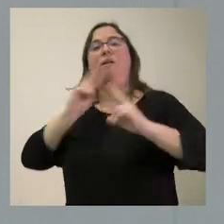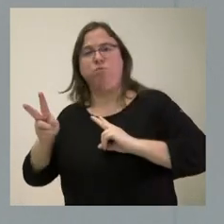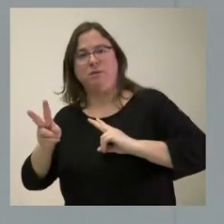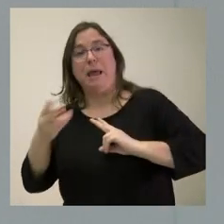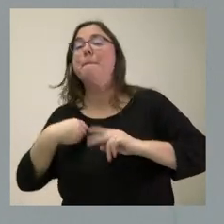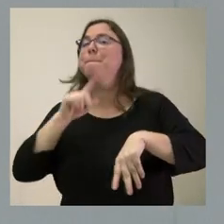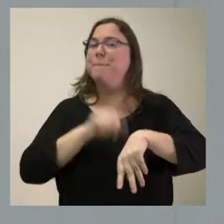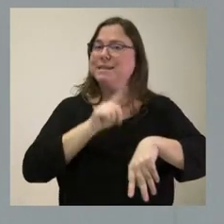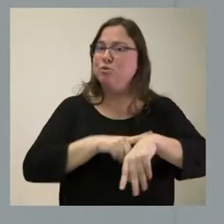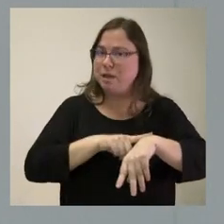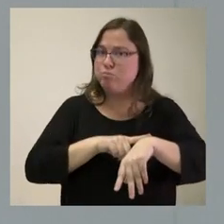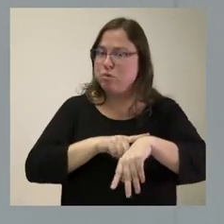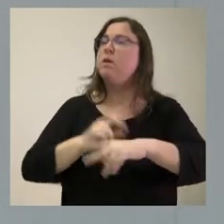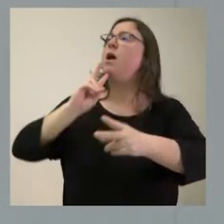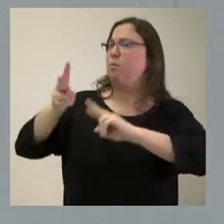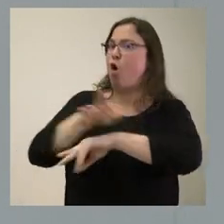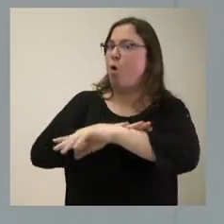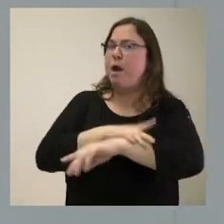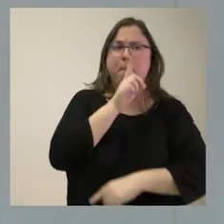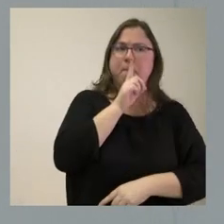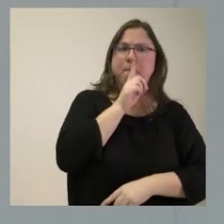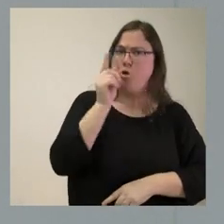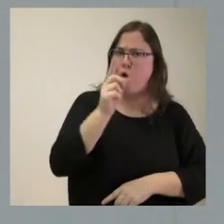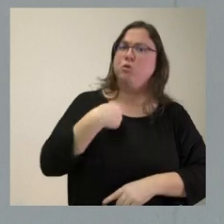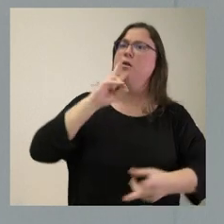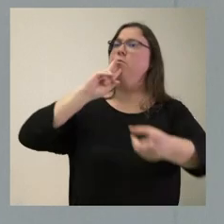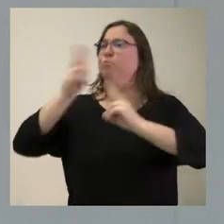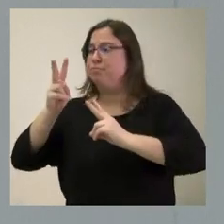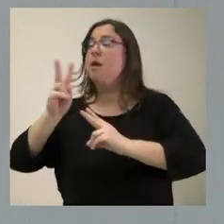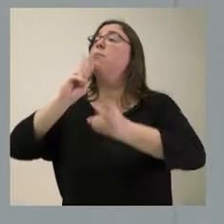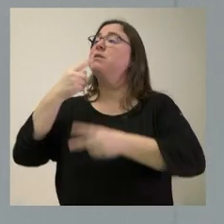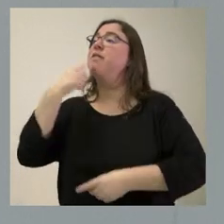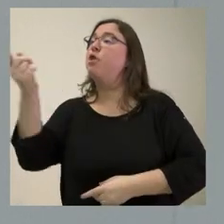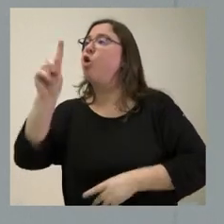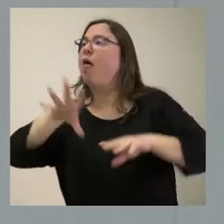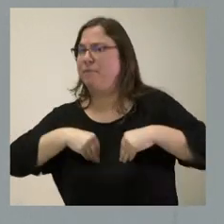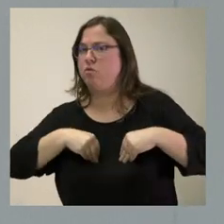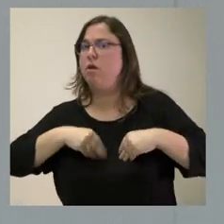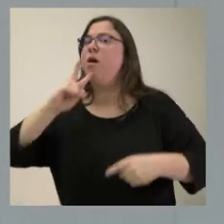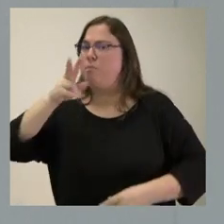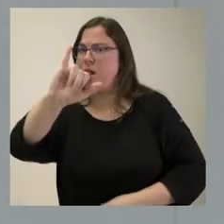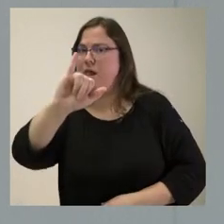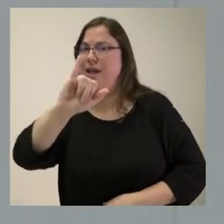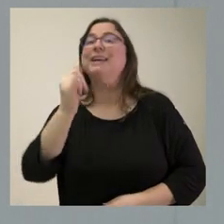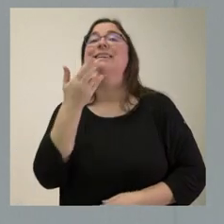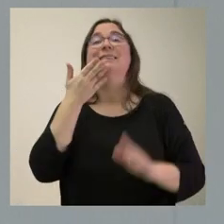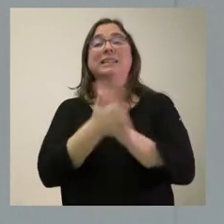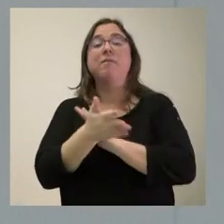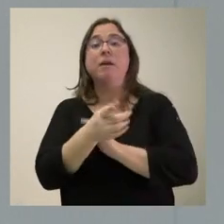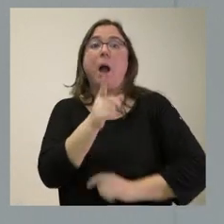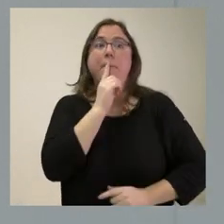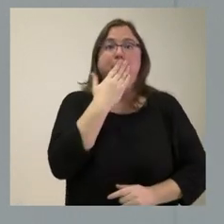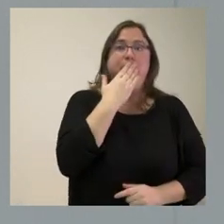al Gobierno a su requerimiento y la contestación es que lo inadmitimos. Por tanto, no es que al inadmitir no estemos contestando,